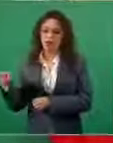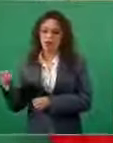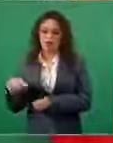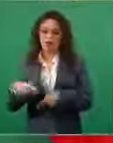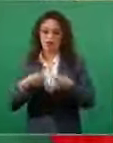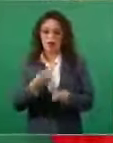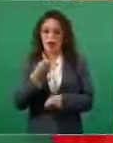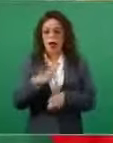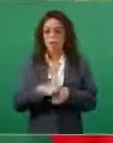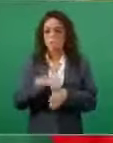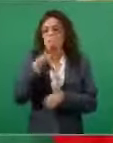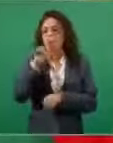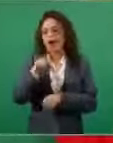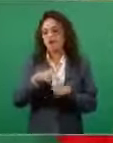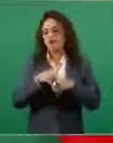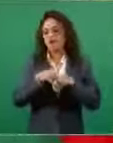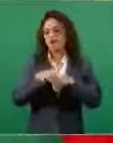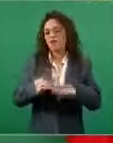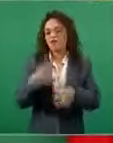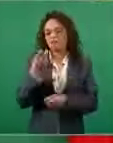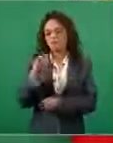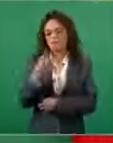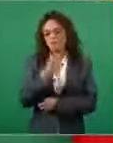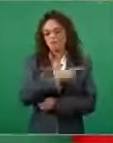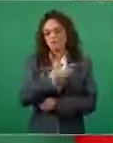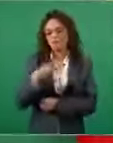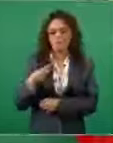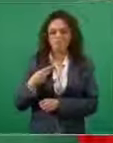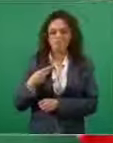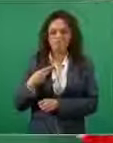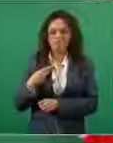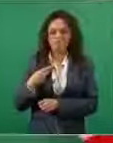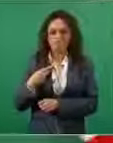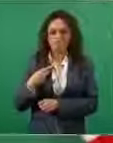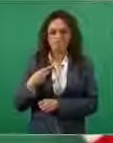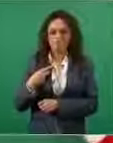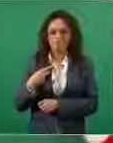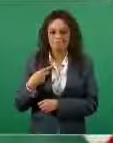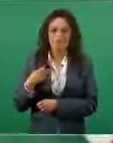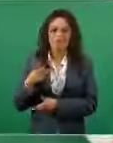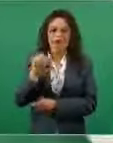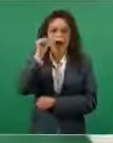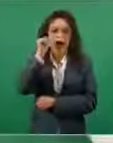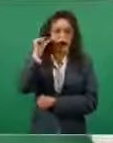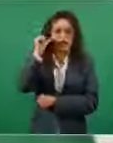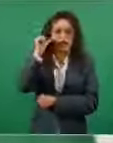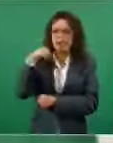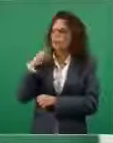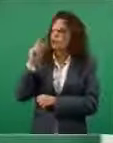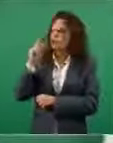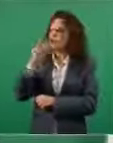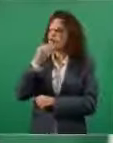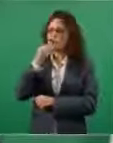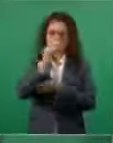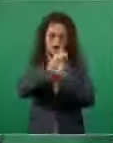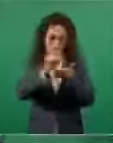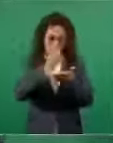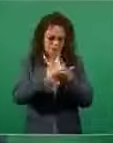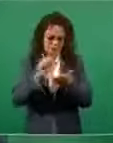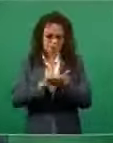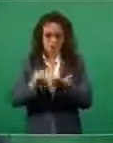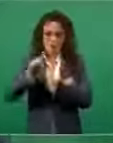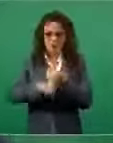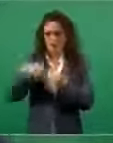a esas campañas. Ayer veía yo a un articulista conservador,